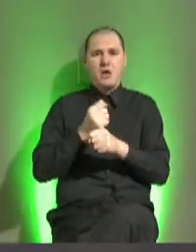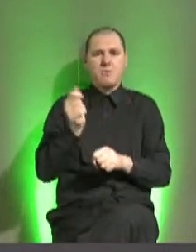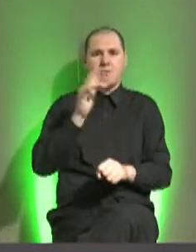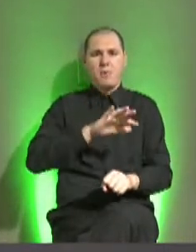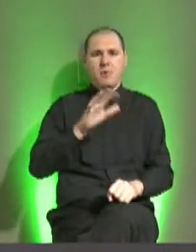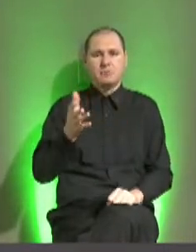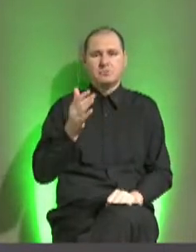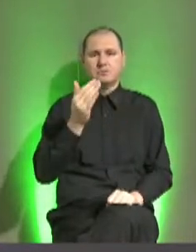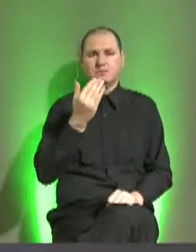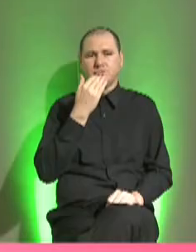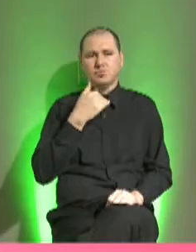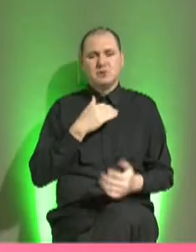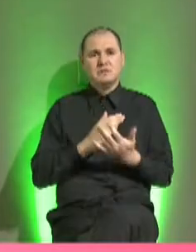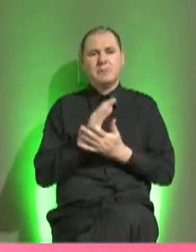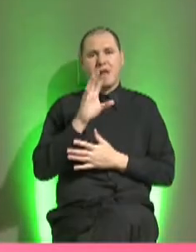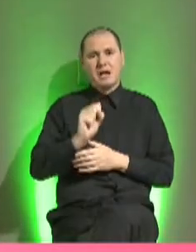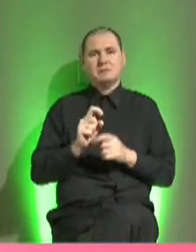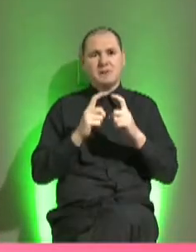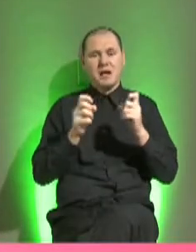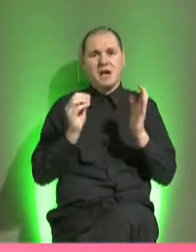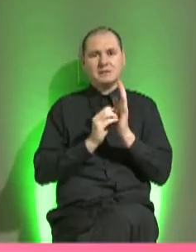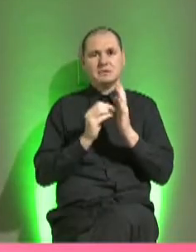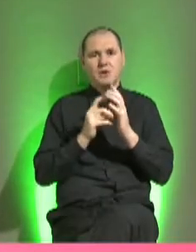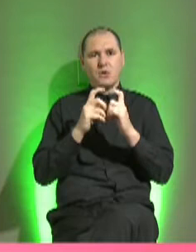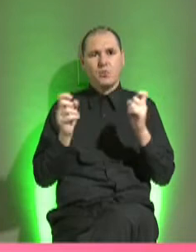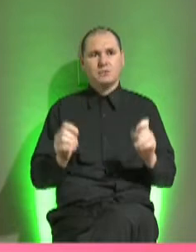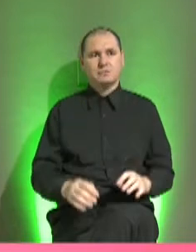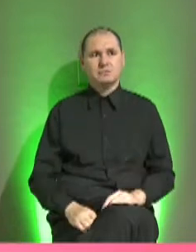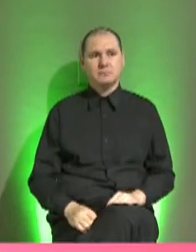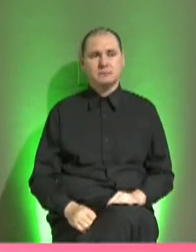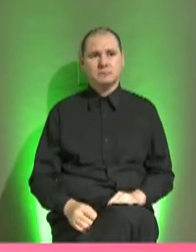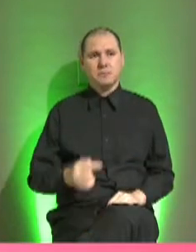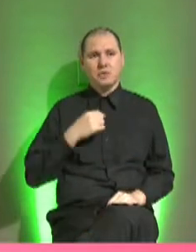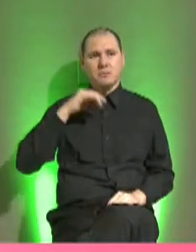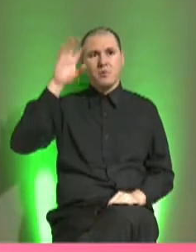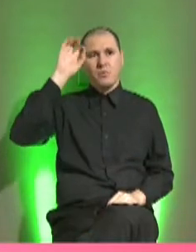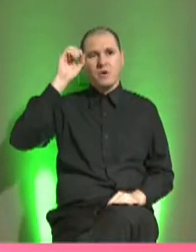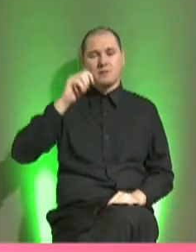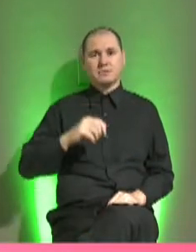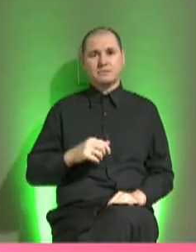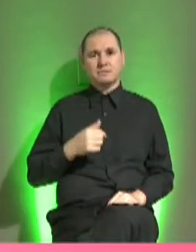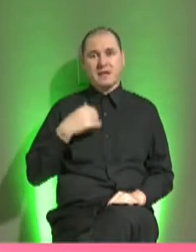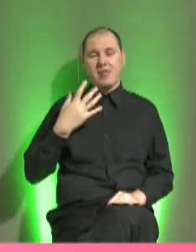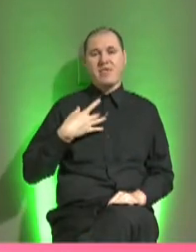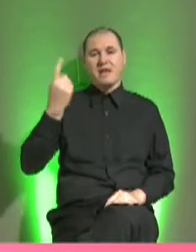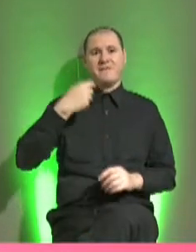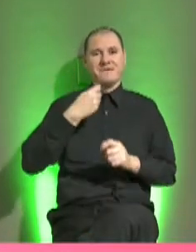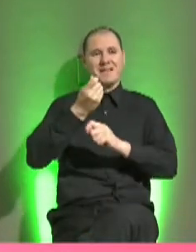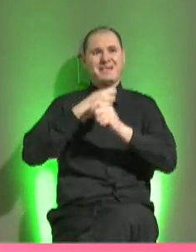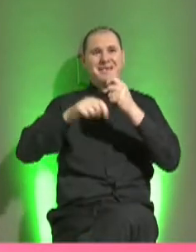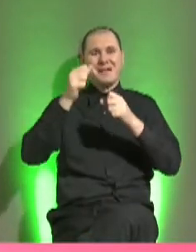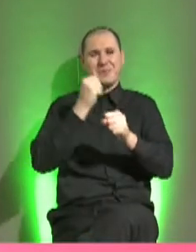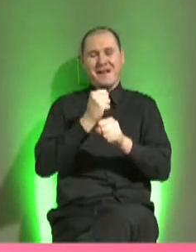yo estaba haciendo siempre otras cosas también. Una de las cosas que recuerdo, hasta me llevaron la dirección, por eso vendía tareas.